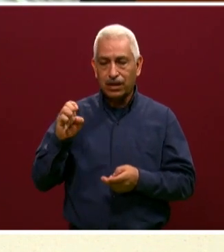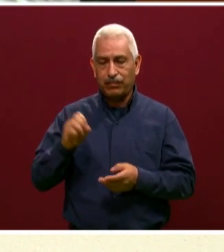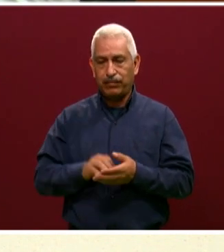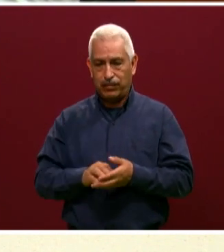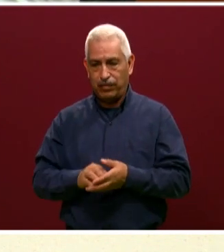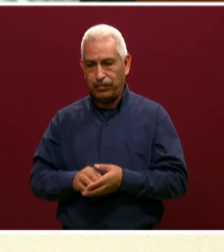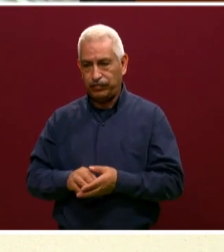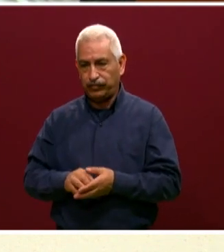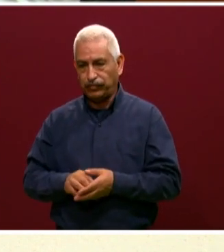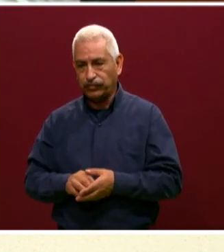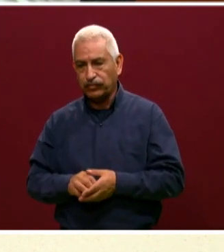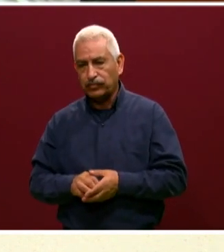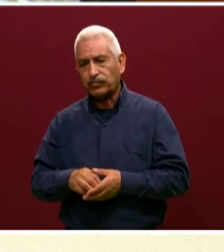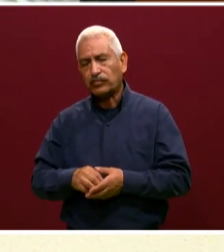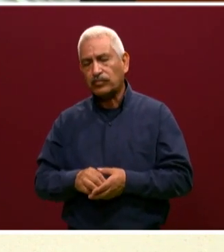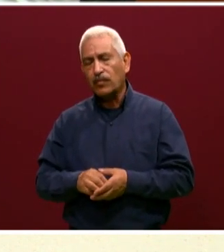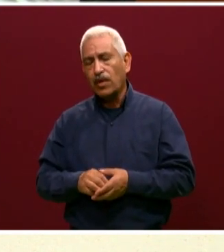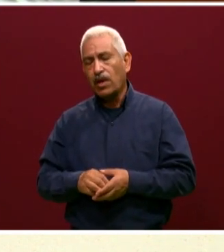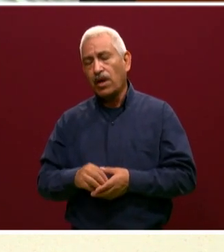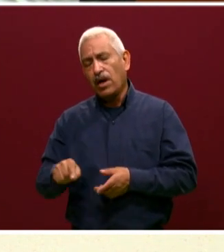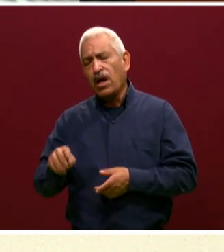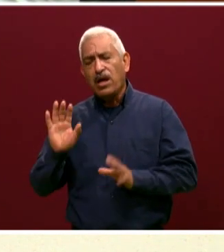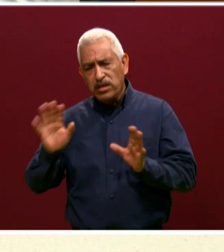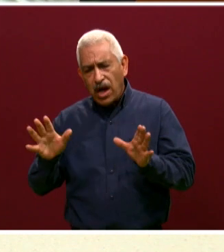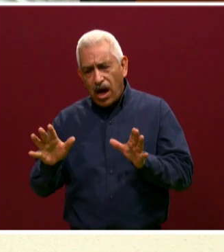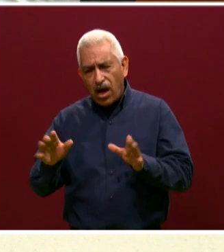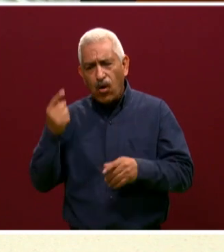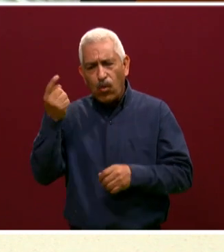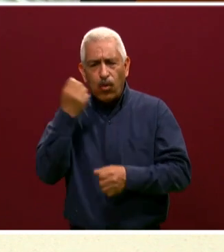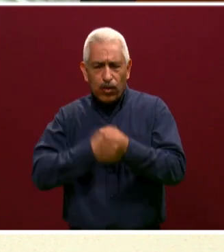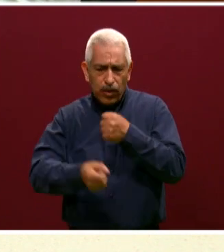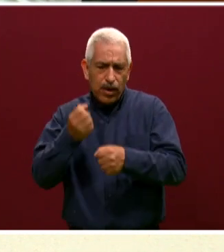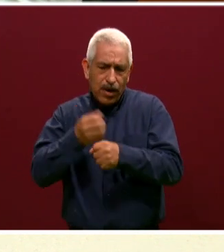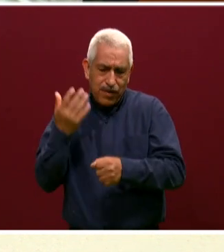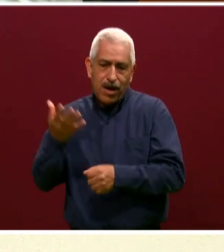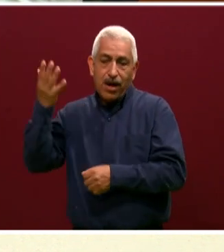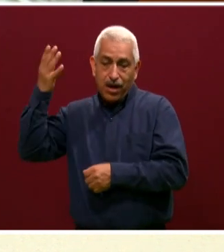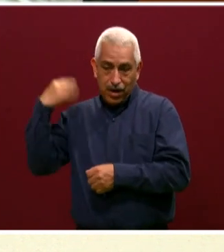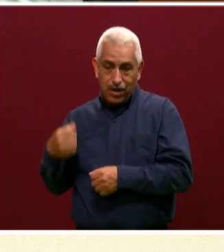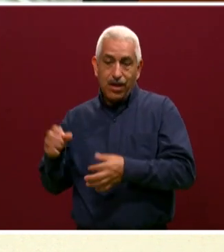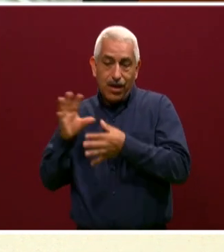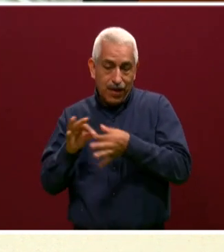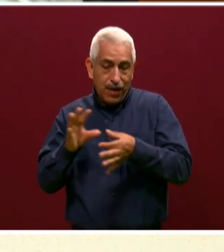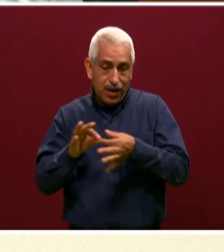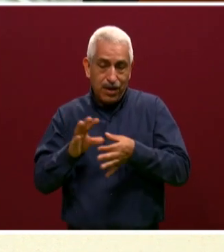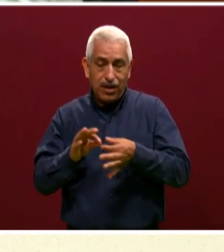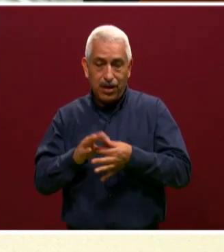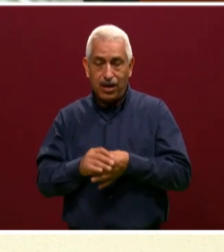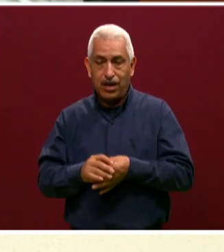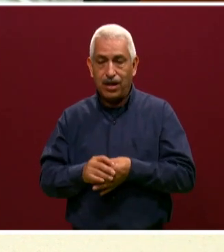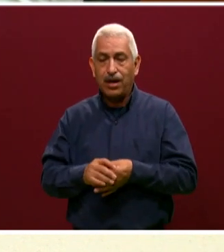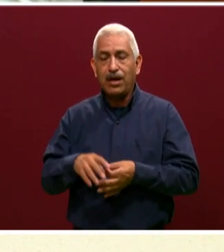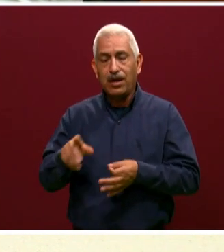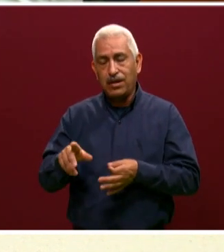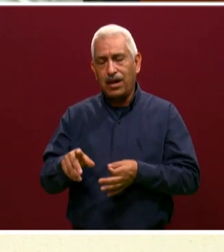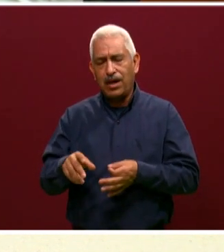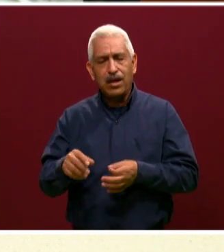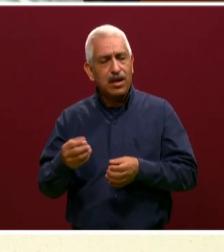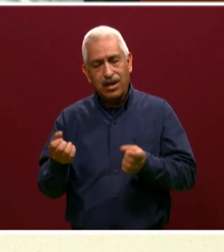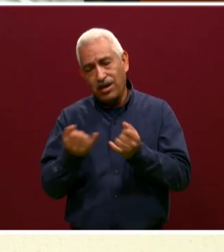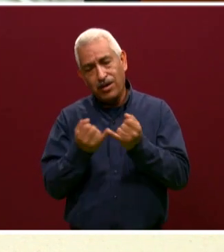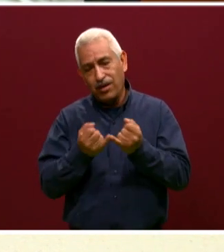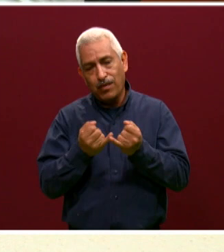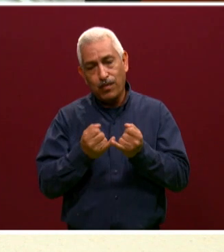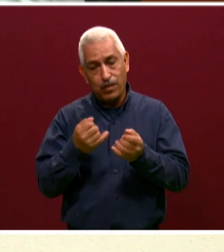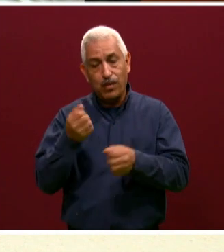Por aquí estábamos platicando justo de las preinscripciones que eran presenciales, como dice el maestro Santos Alfonso, y que ahora, bueno,